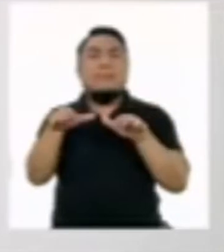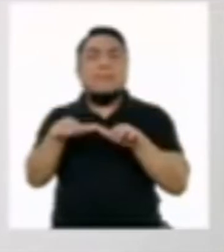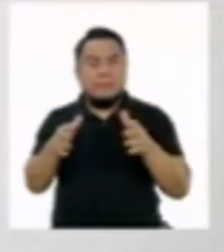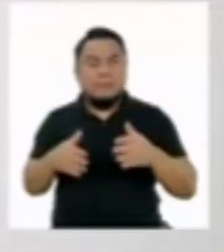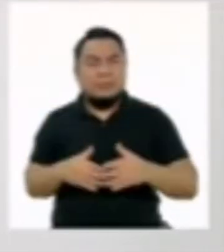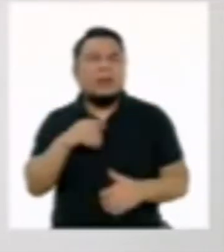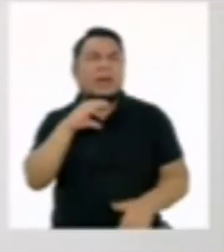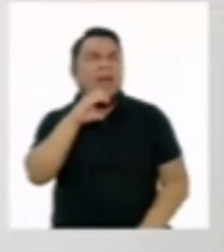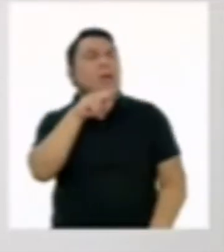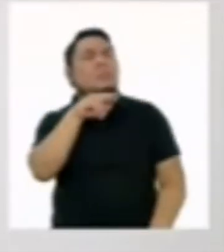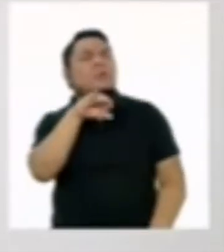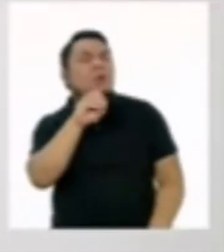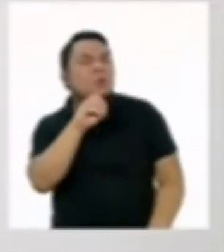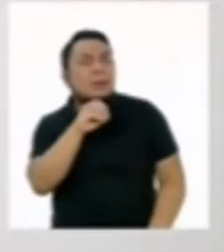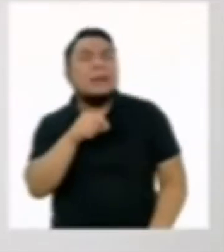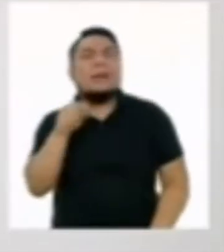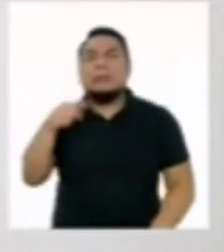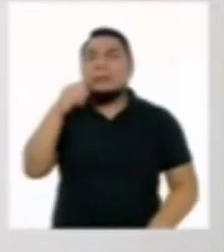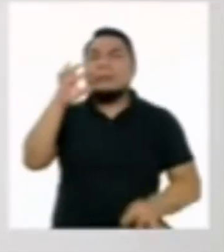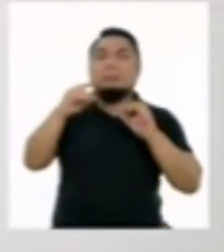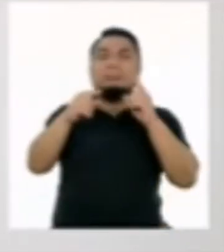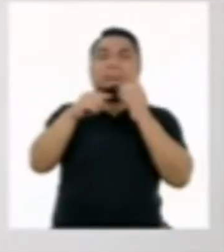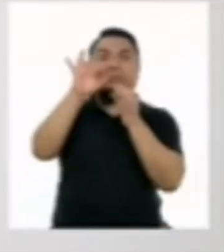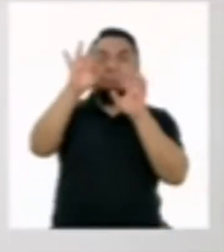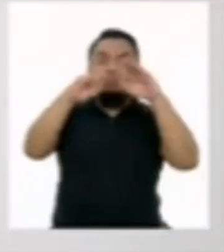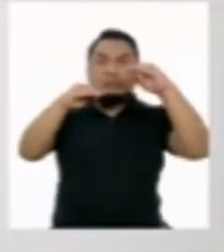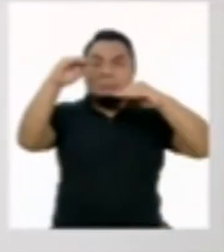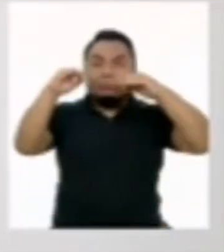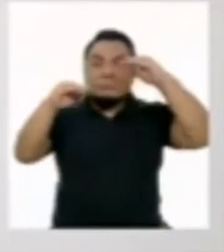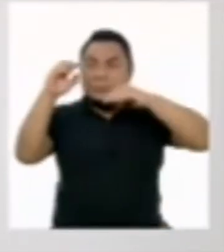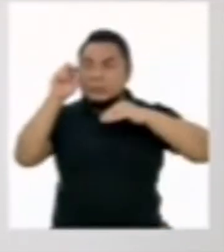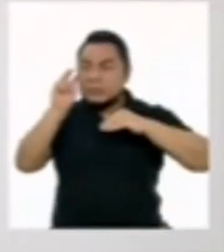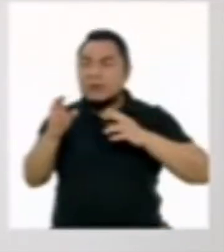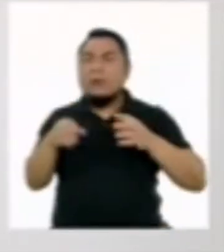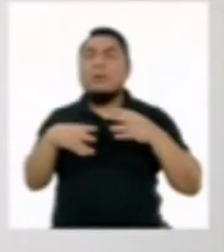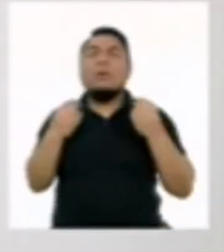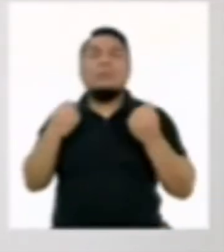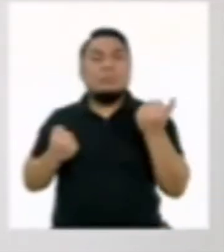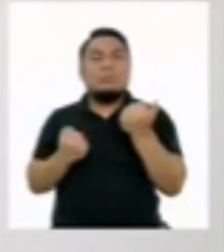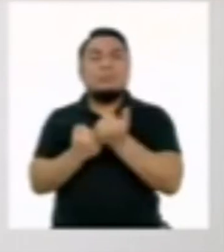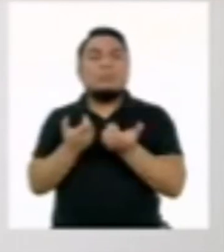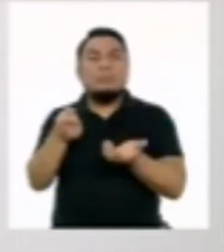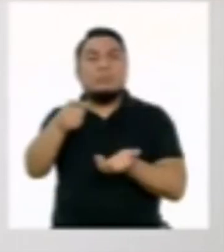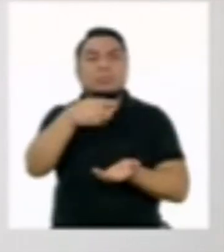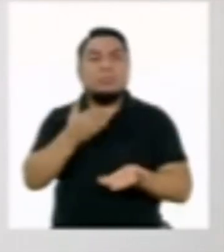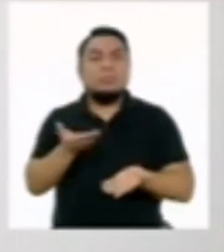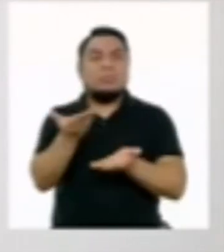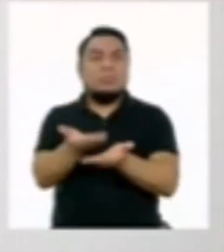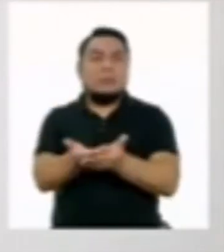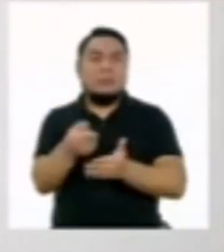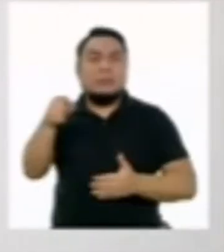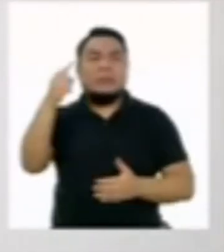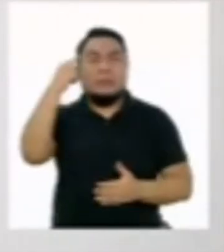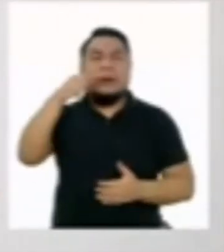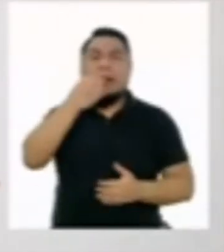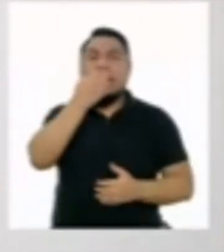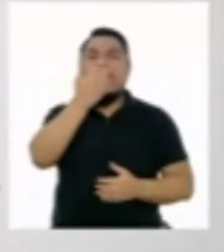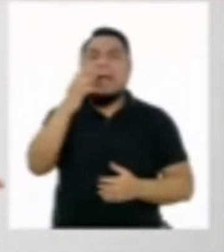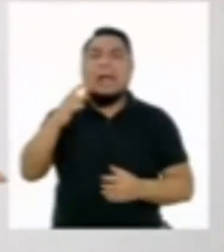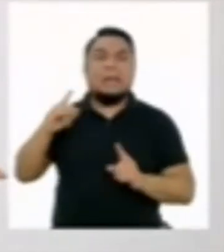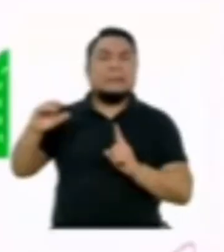Es un indicador ambiental que pretende reflejar nuestro aporte directo o indirecto al